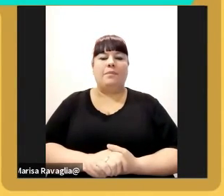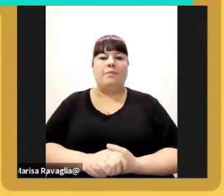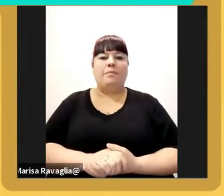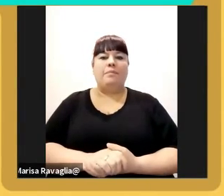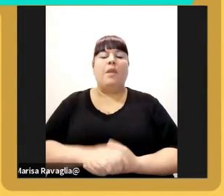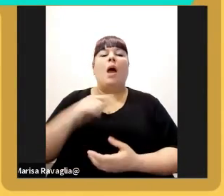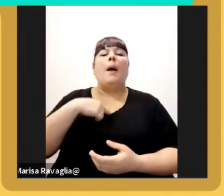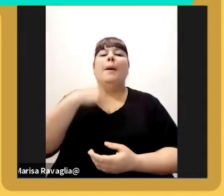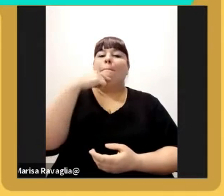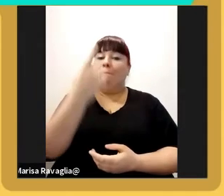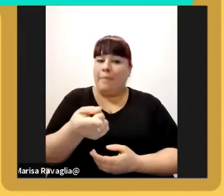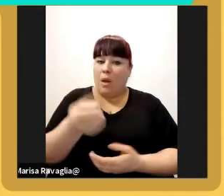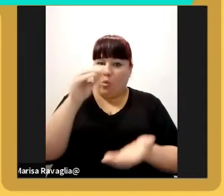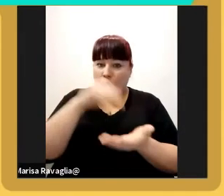pregunta